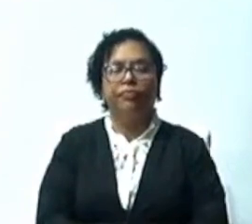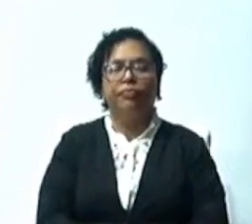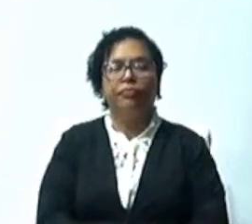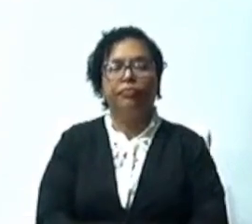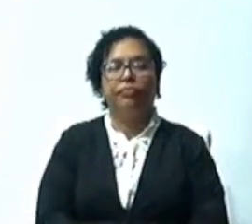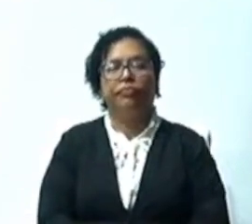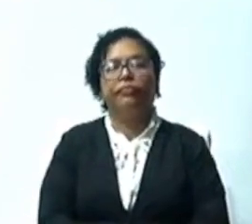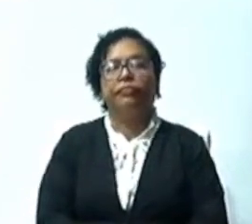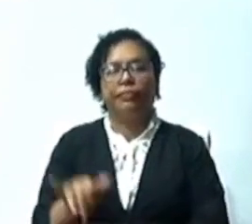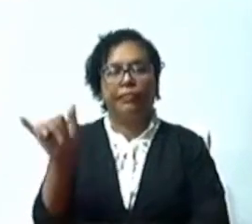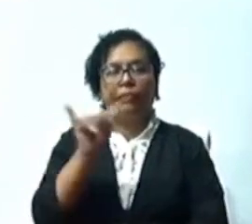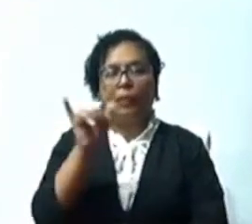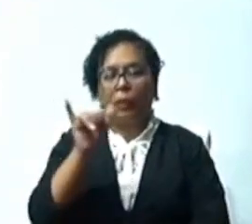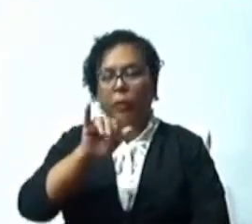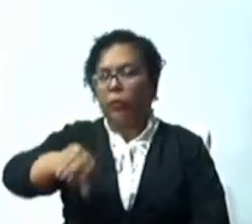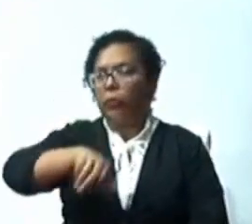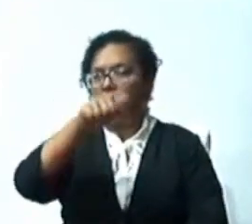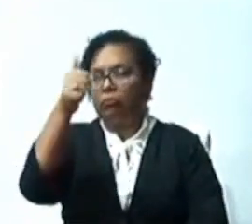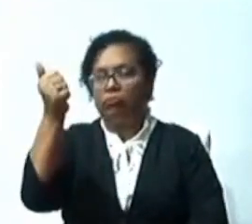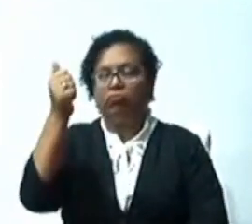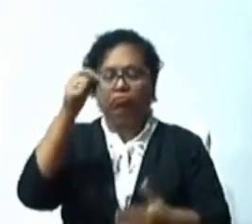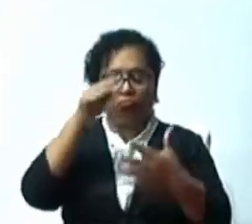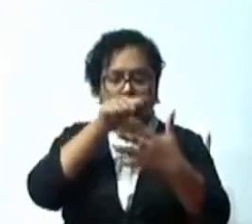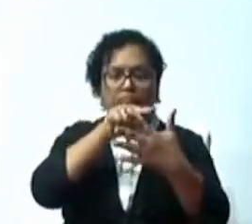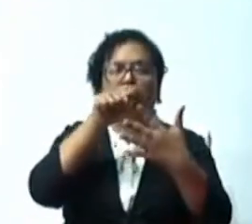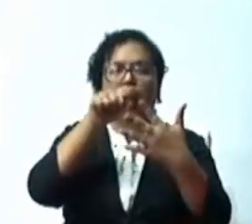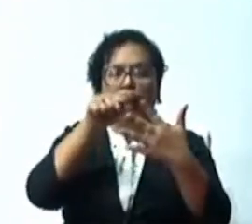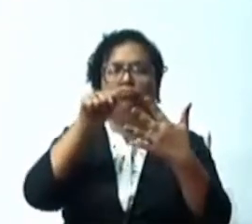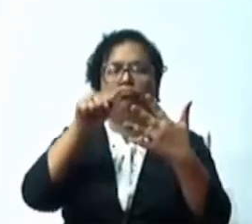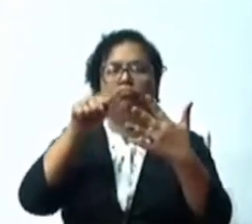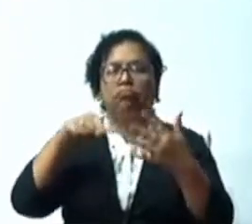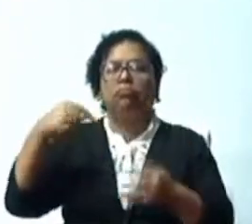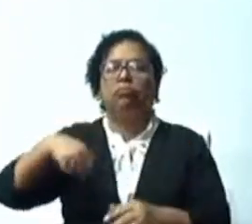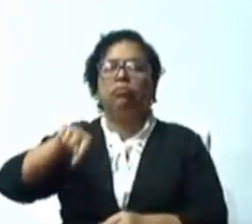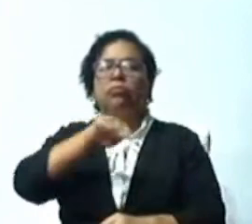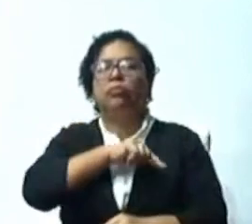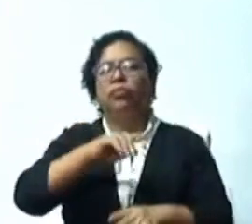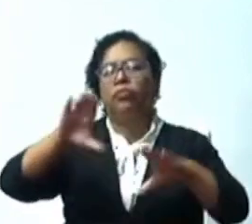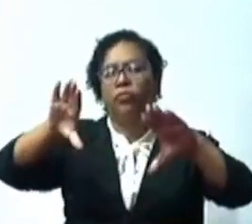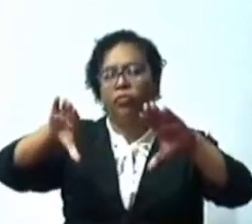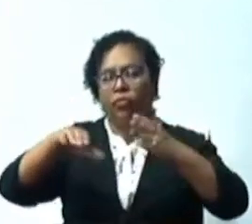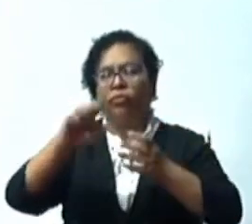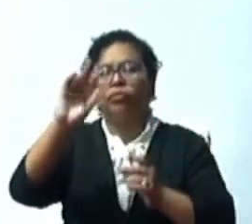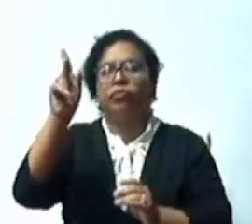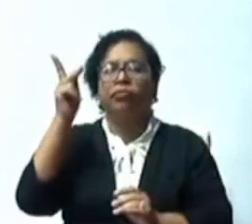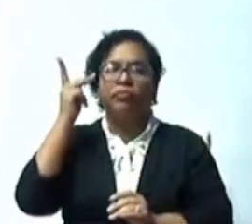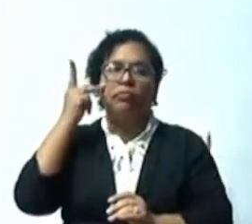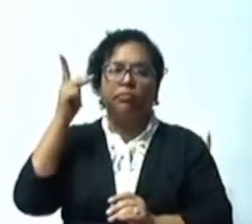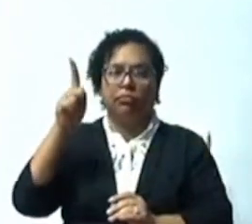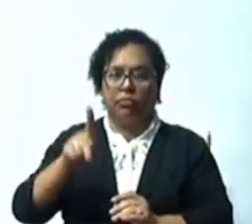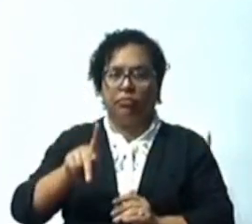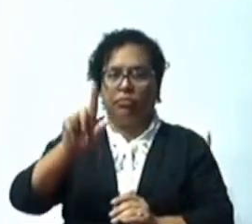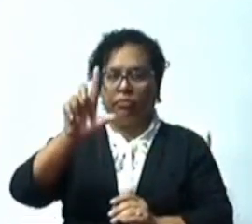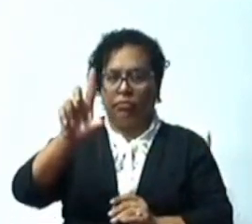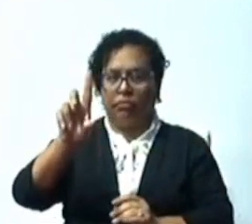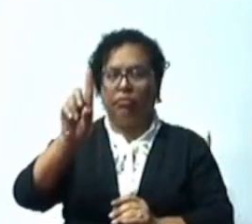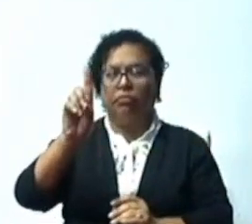por nuestros legisladores y por el bloque del Partido de la Liberación Dominicana